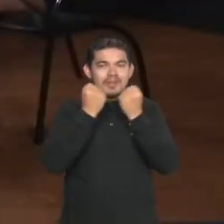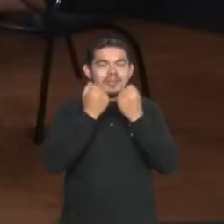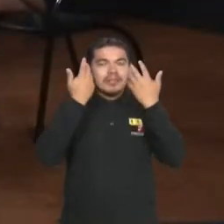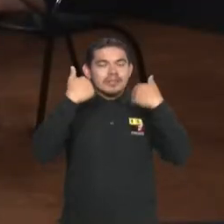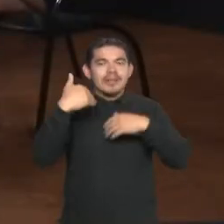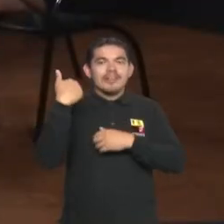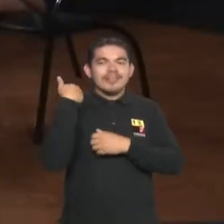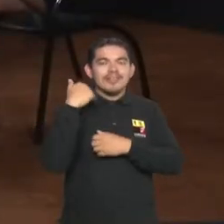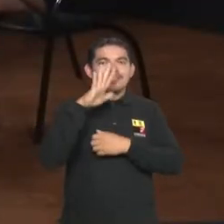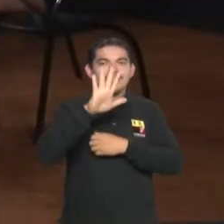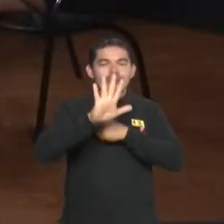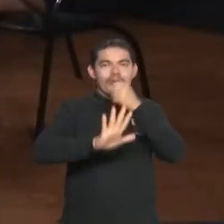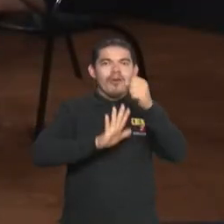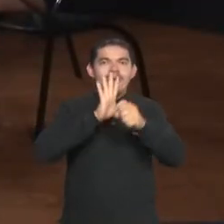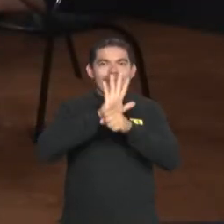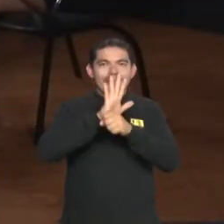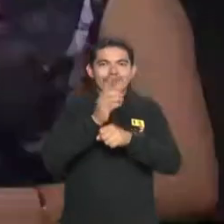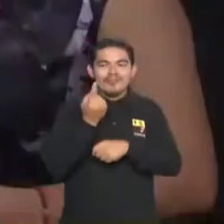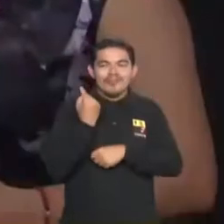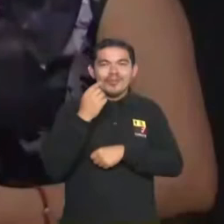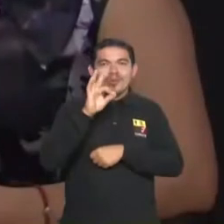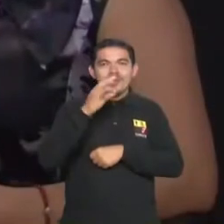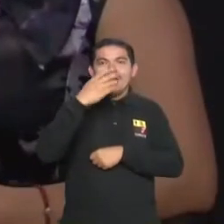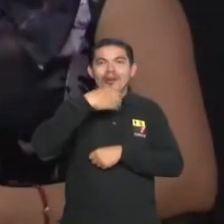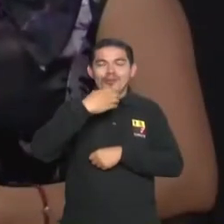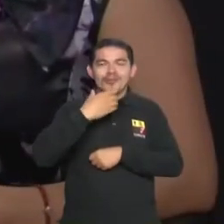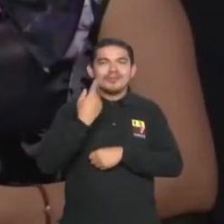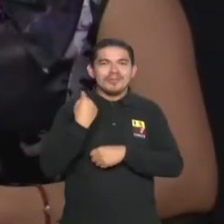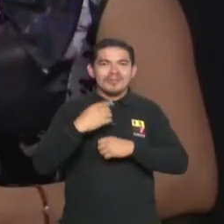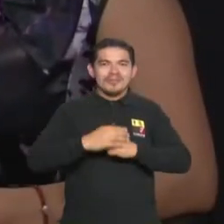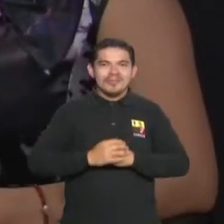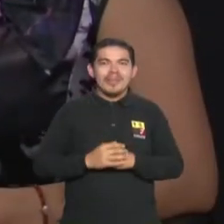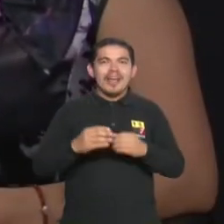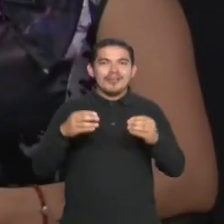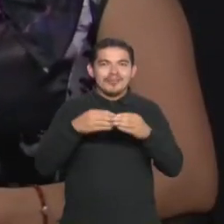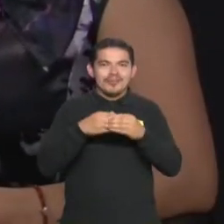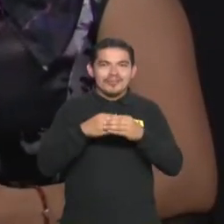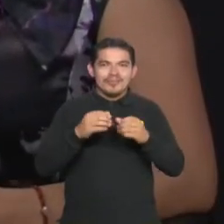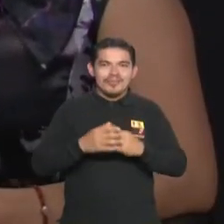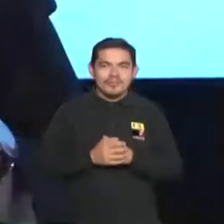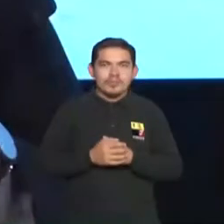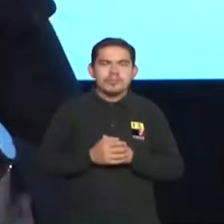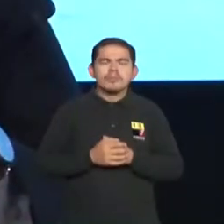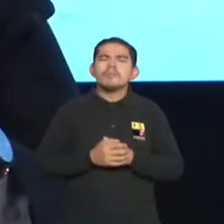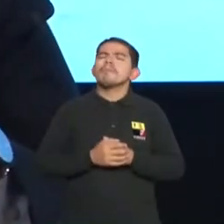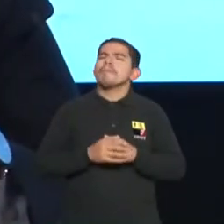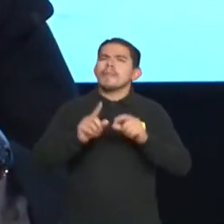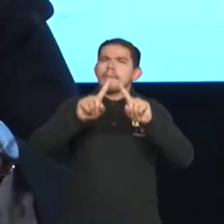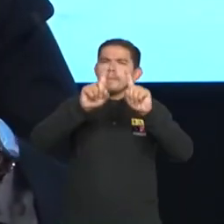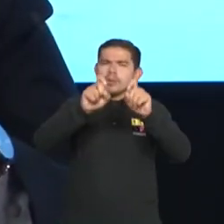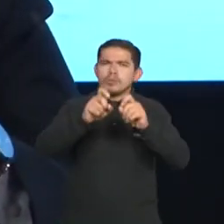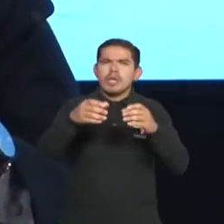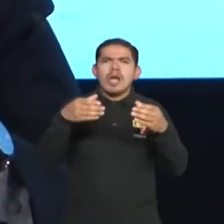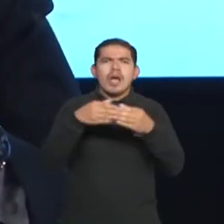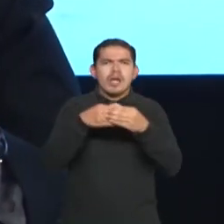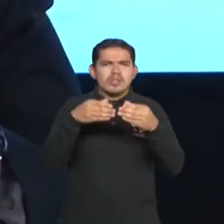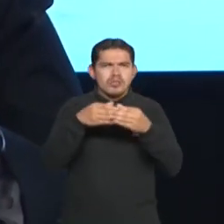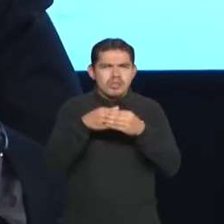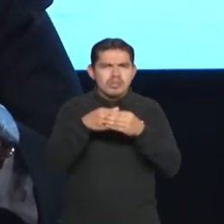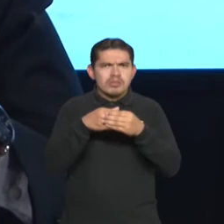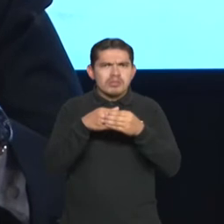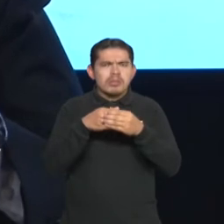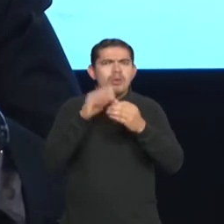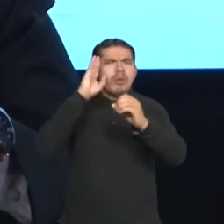años como asociación el 9 de agosto pasado. ¿Cuál es el objetivo de esa asociación? ¿Qué persigue directamente? ¿Tener un nivel